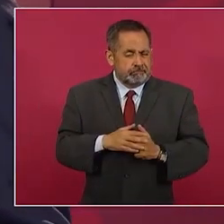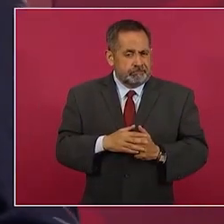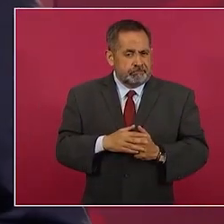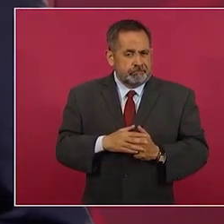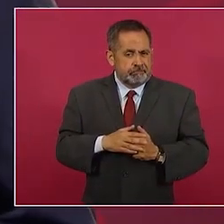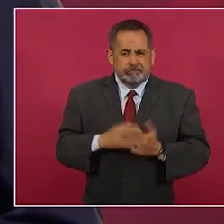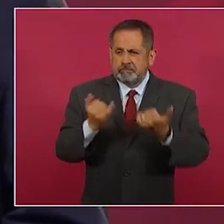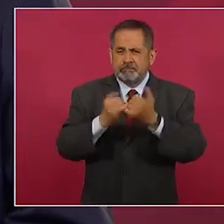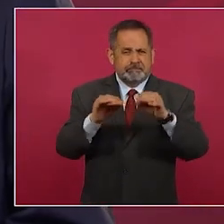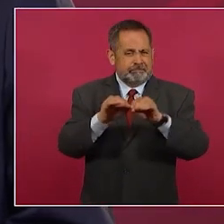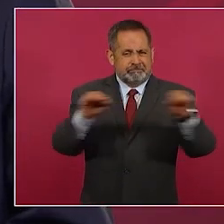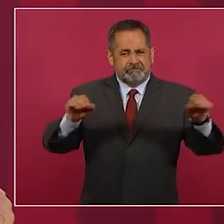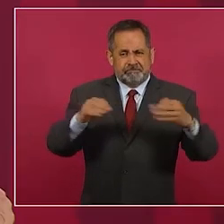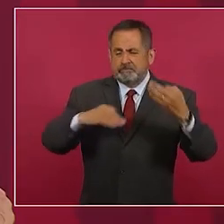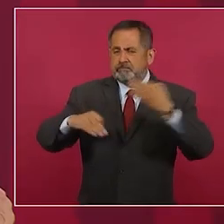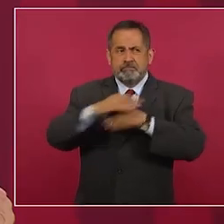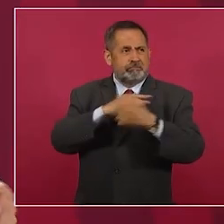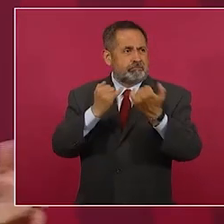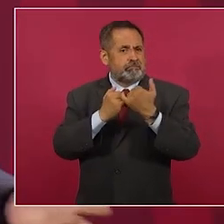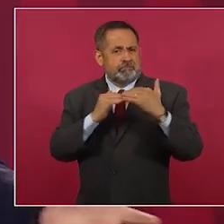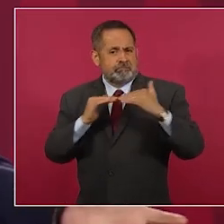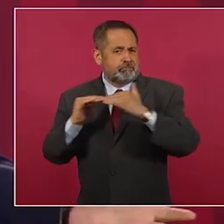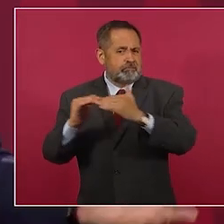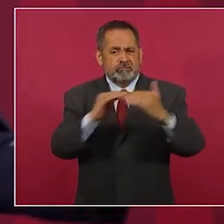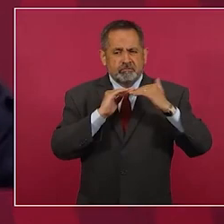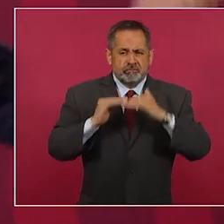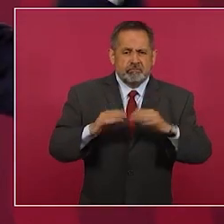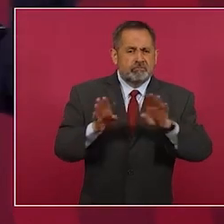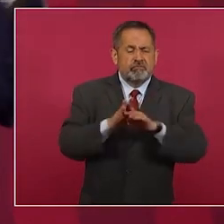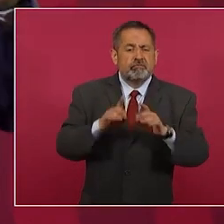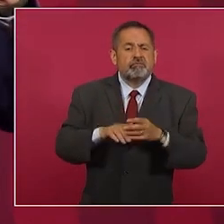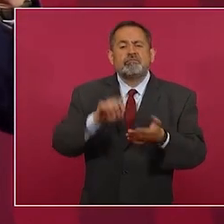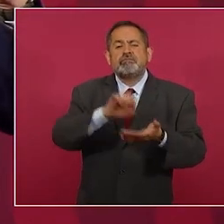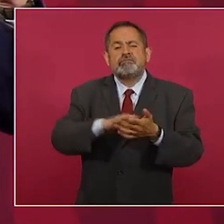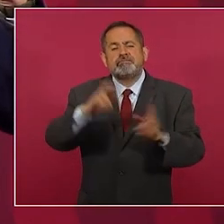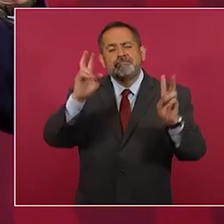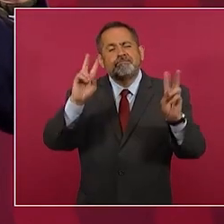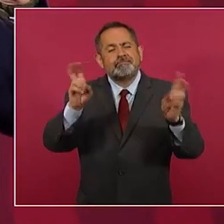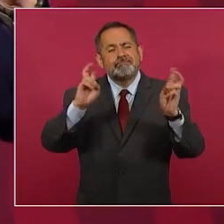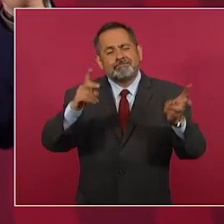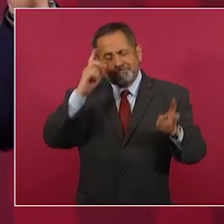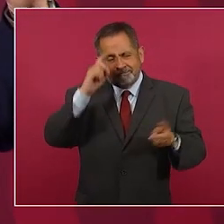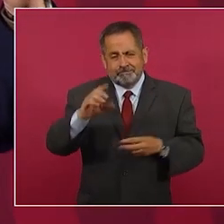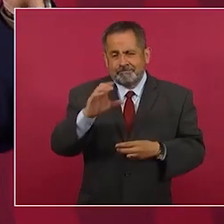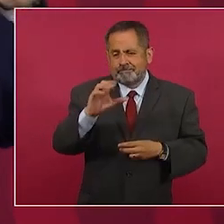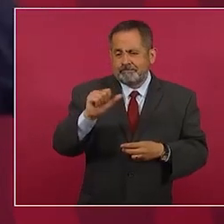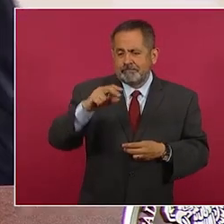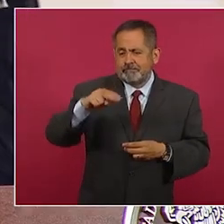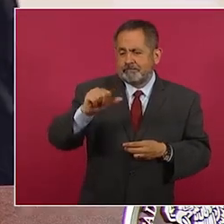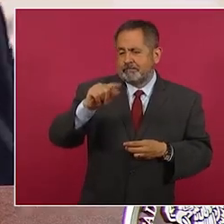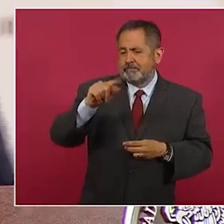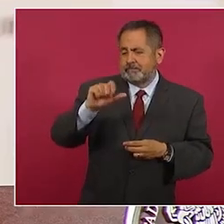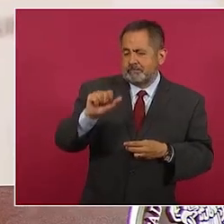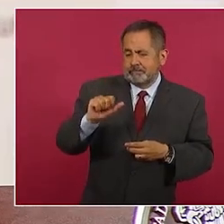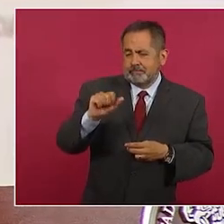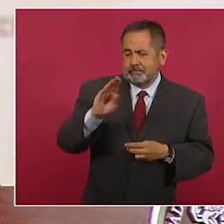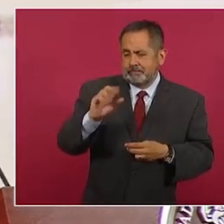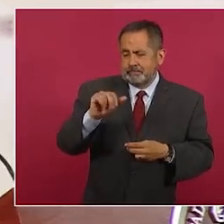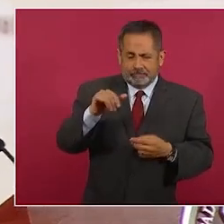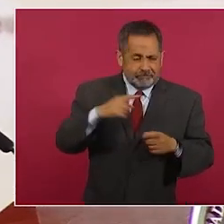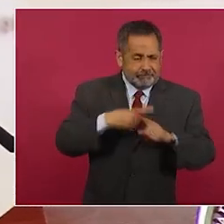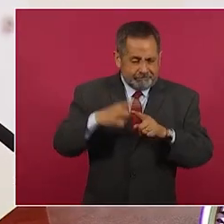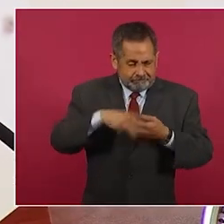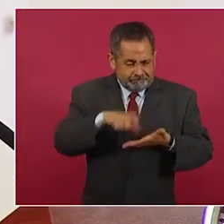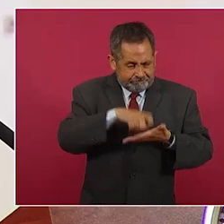parejo de una canasta básica que se pueda comprar al